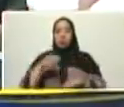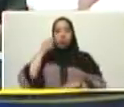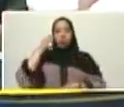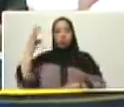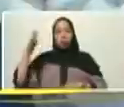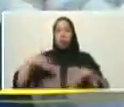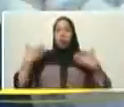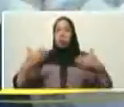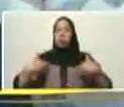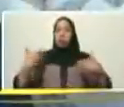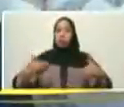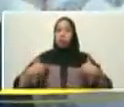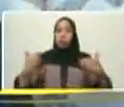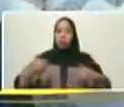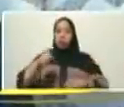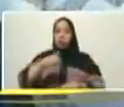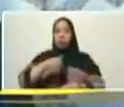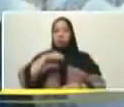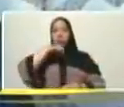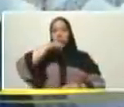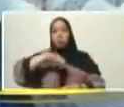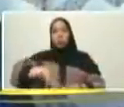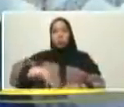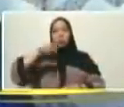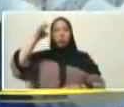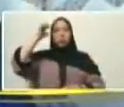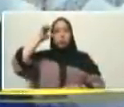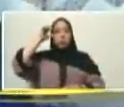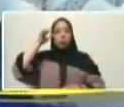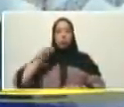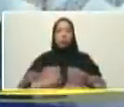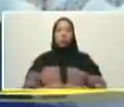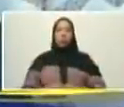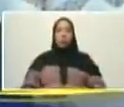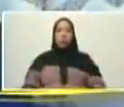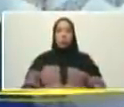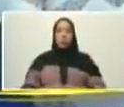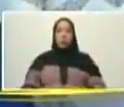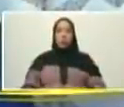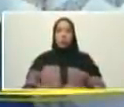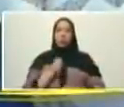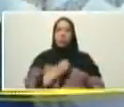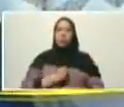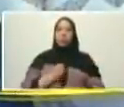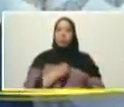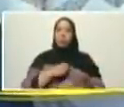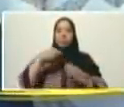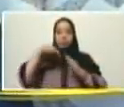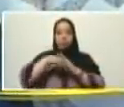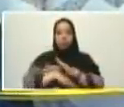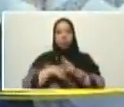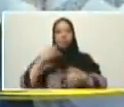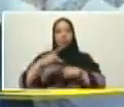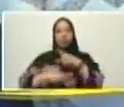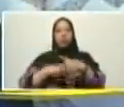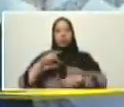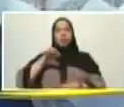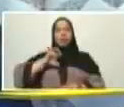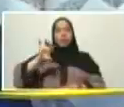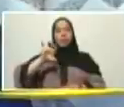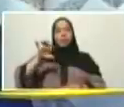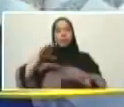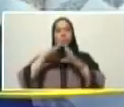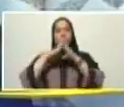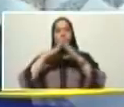emociona mucho porque además hoy un día histórico escuchamos como usted con ese amor profundo que procesa por la patria y